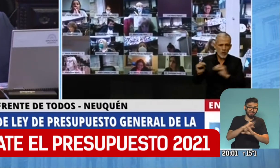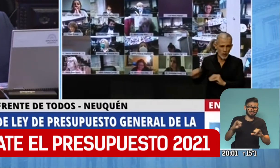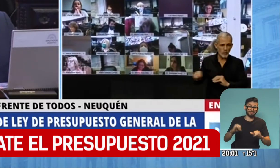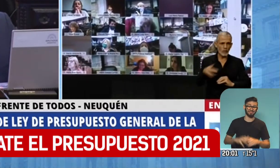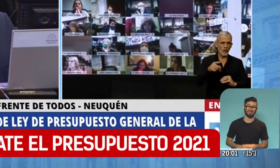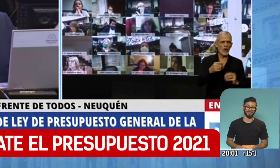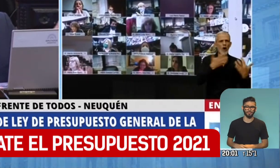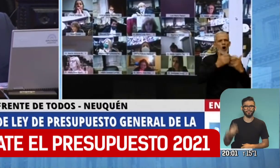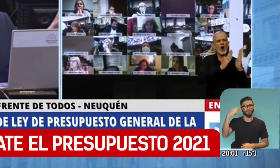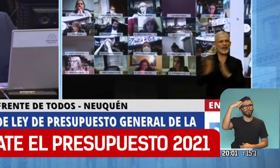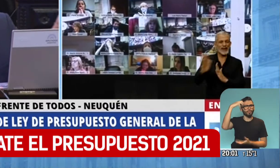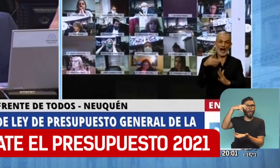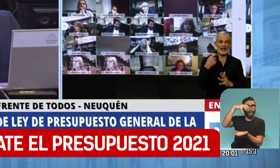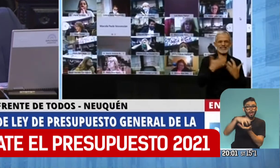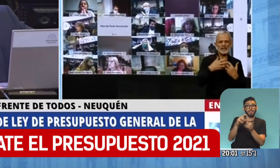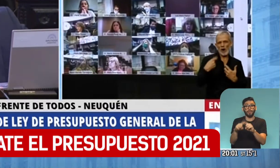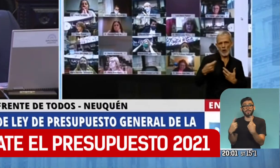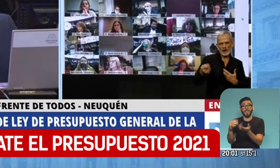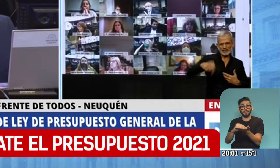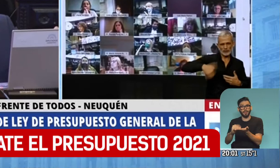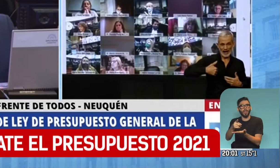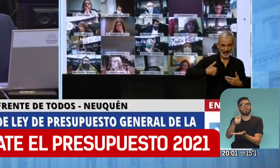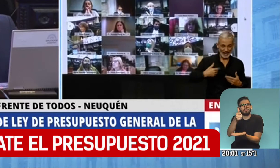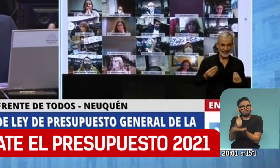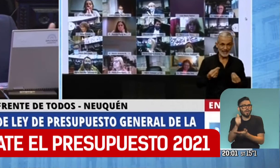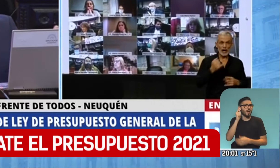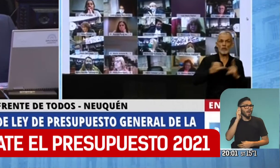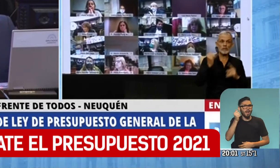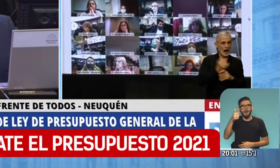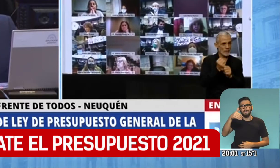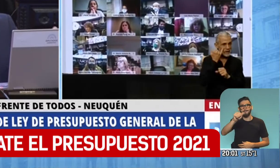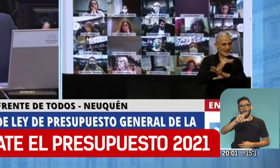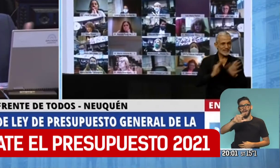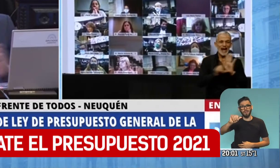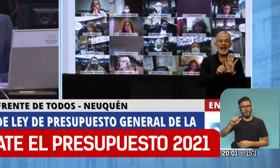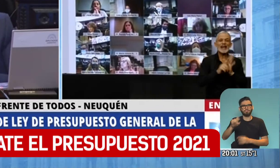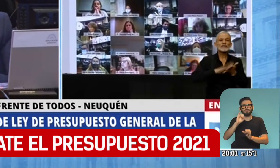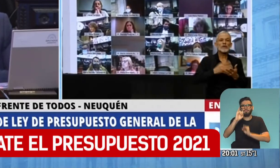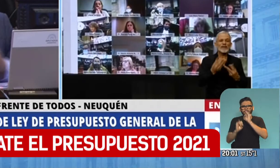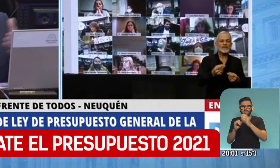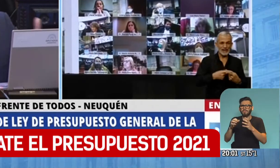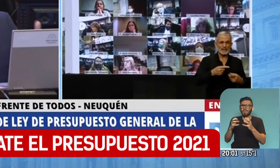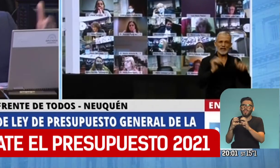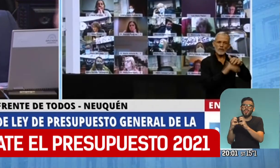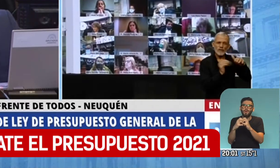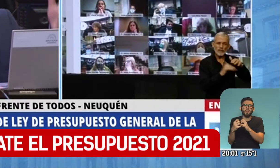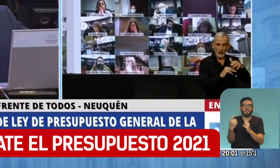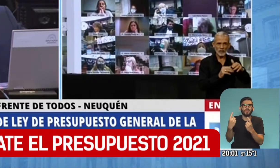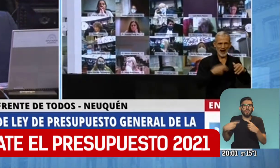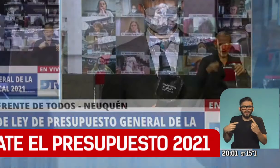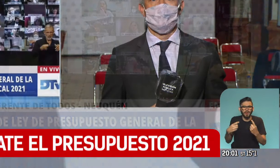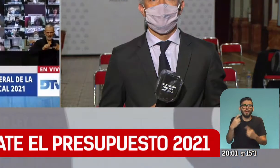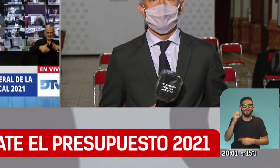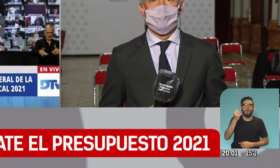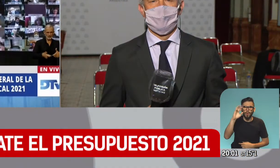el Congreso, en la Cámara de Diputados, así está Gabriel Gamarra. Como para empezar a saber qué es lo que se debate, qué es lo que se dice de uno y otro lado. Gabriel,